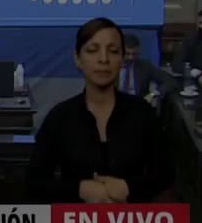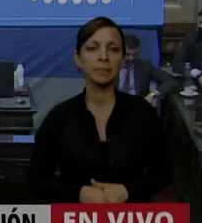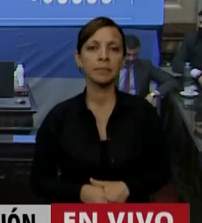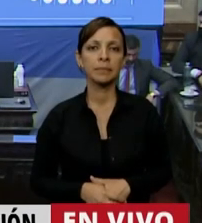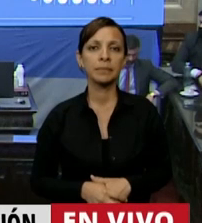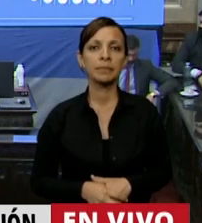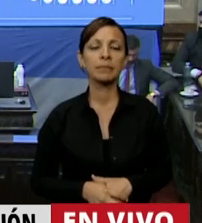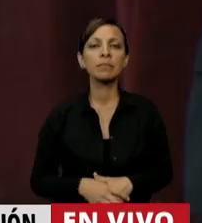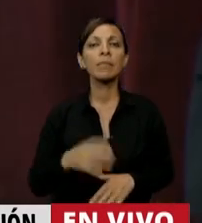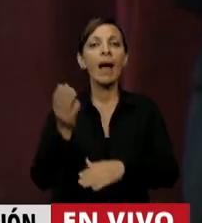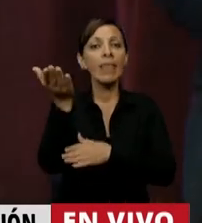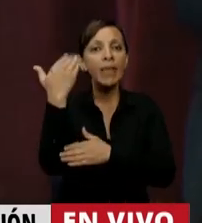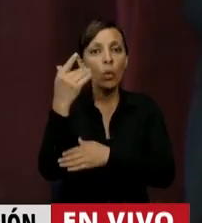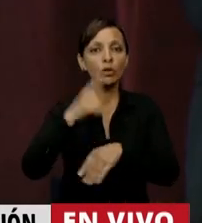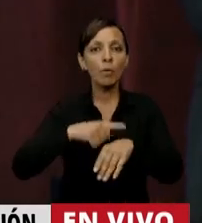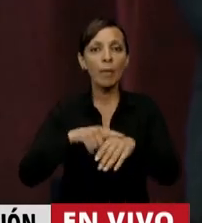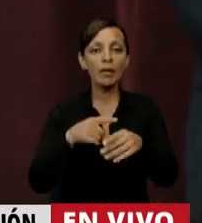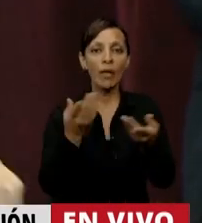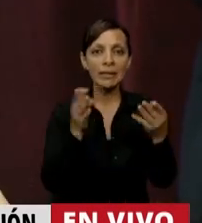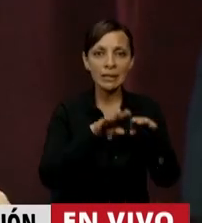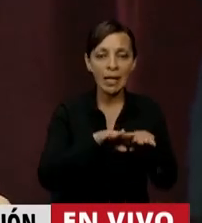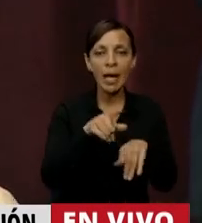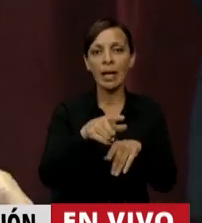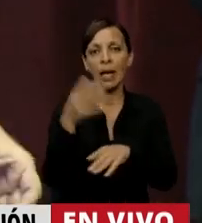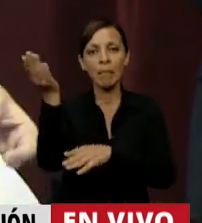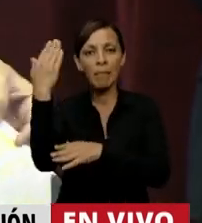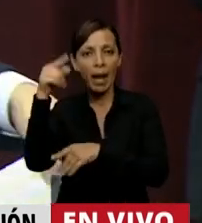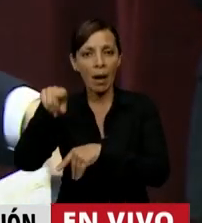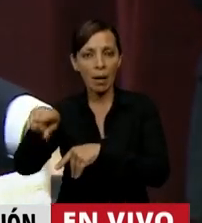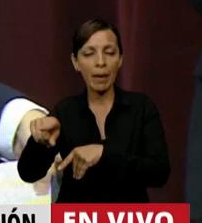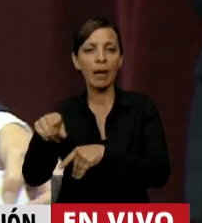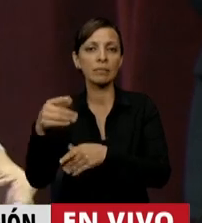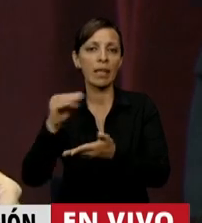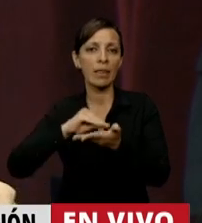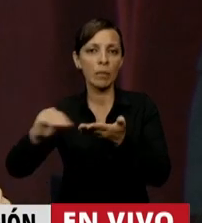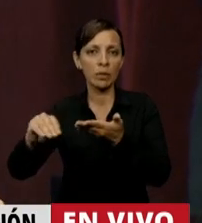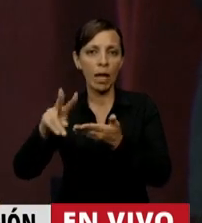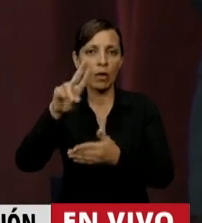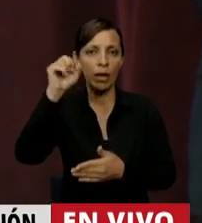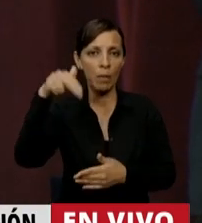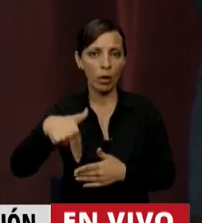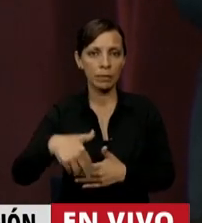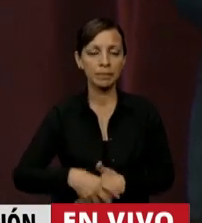Para los discursos de cierre, en el uso de la palabra, el diputado José Luis Ramón.